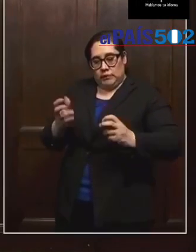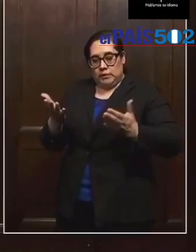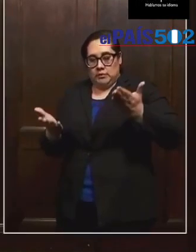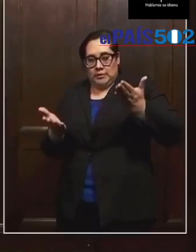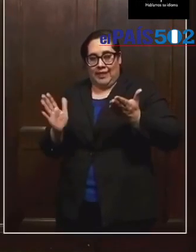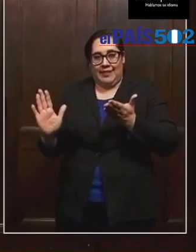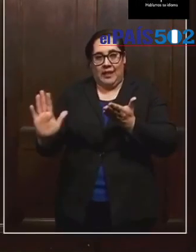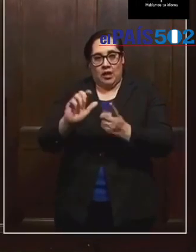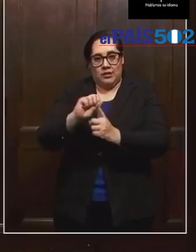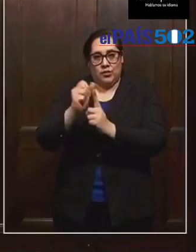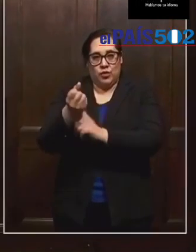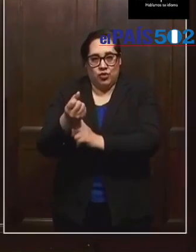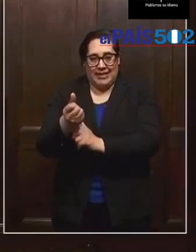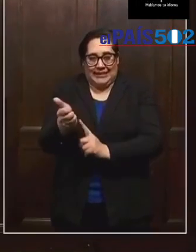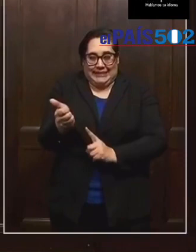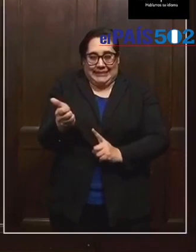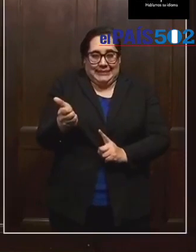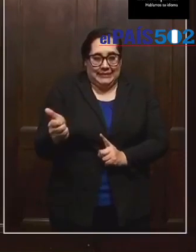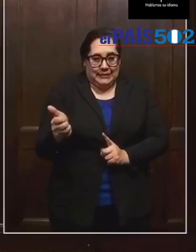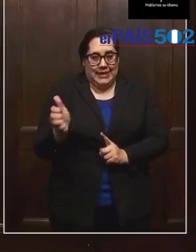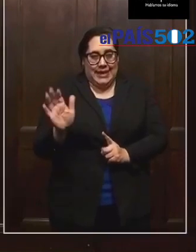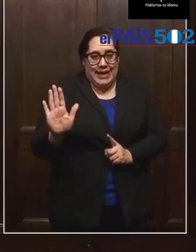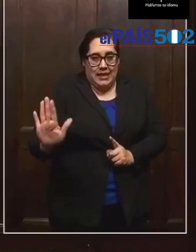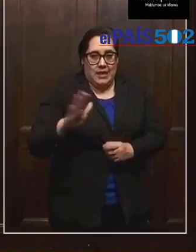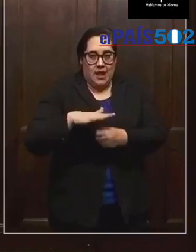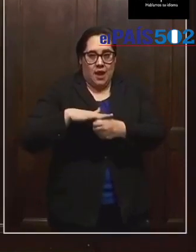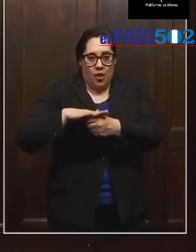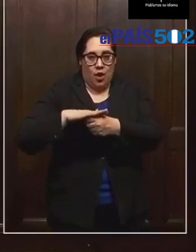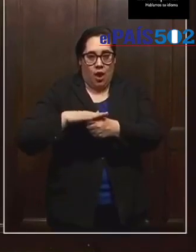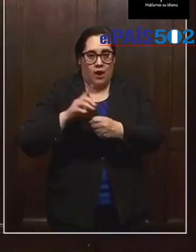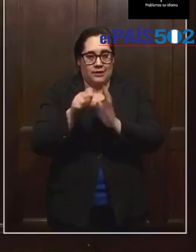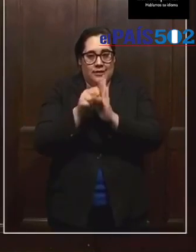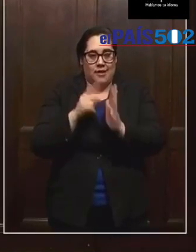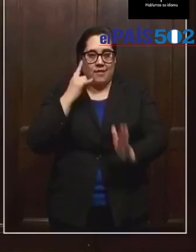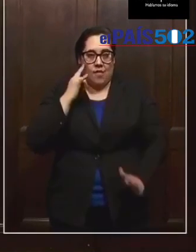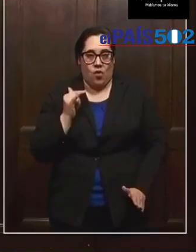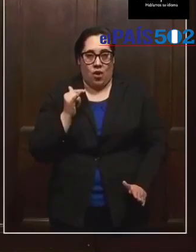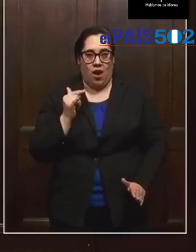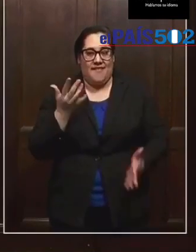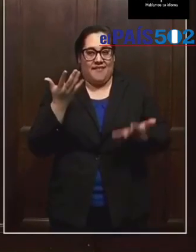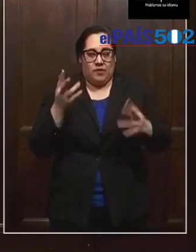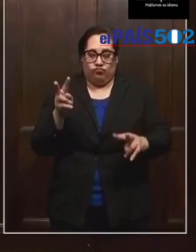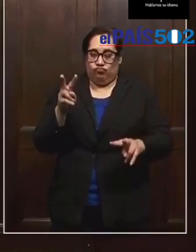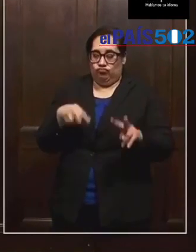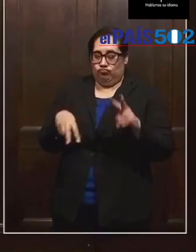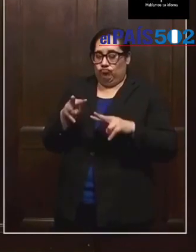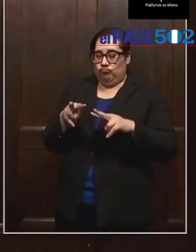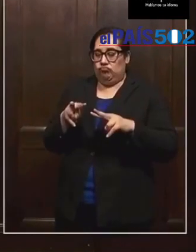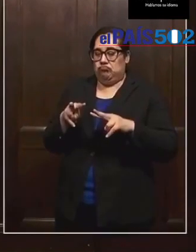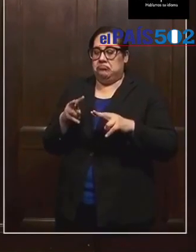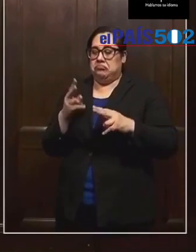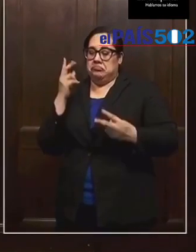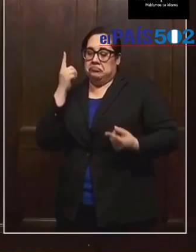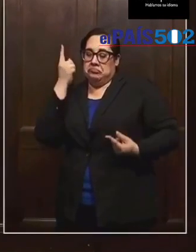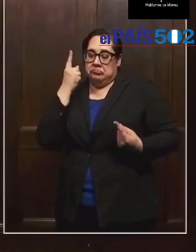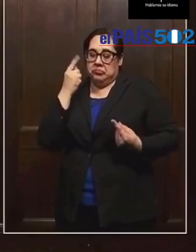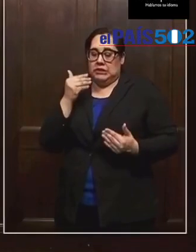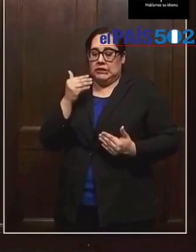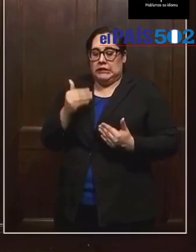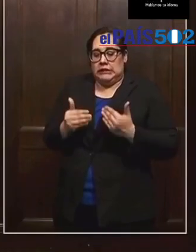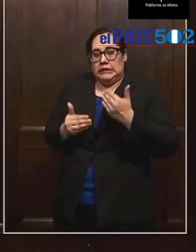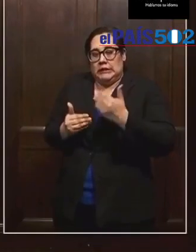situación en su área de California y luego tomar los pasos, hacer las